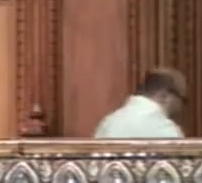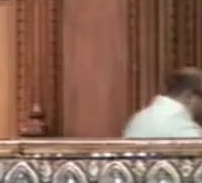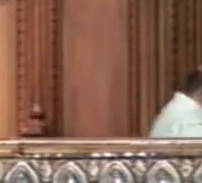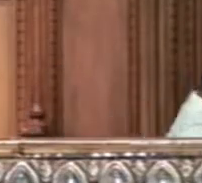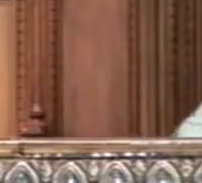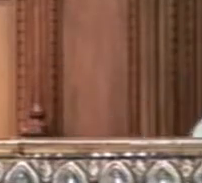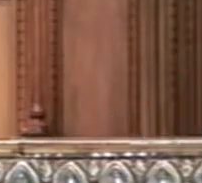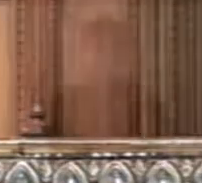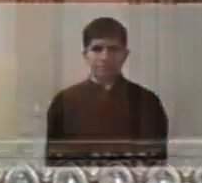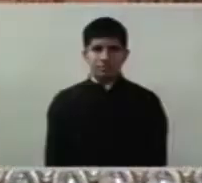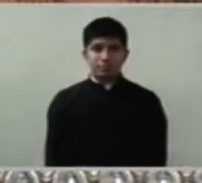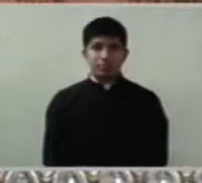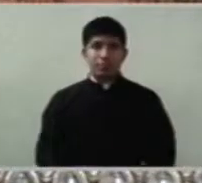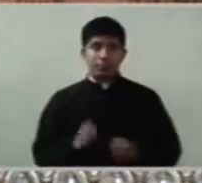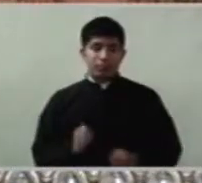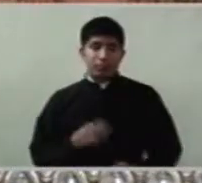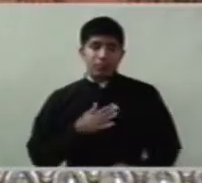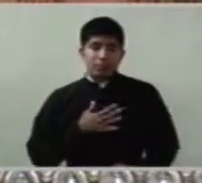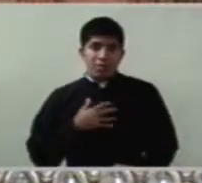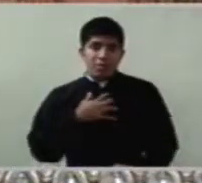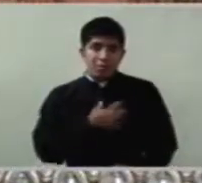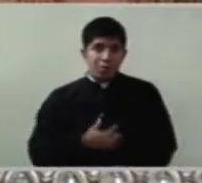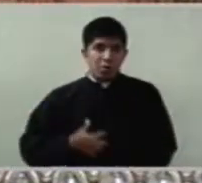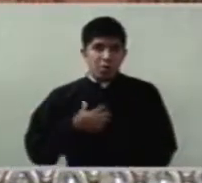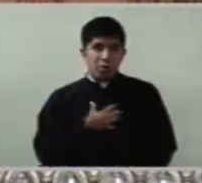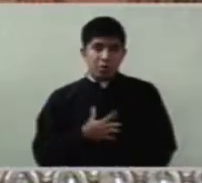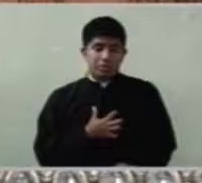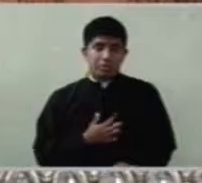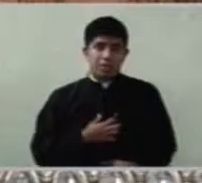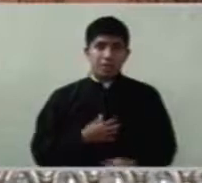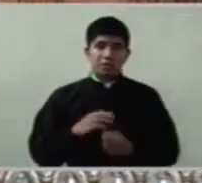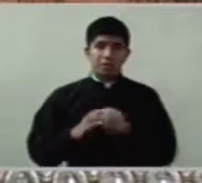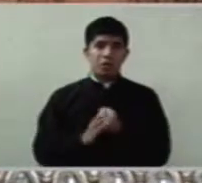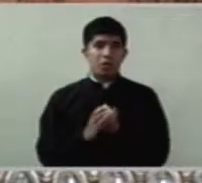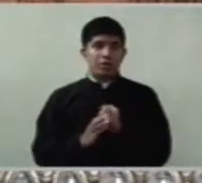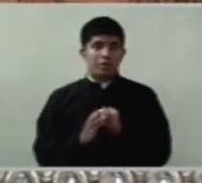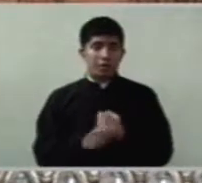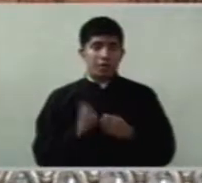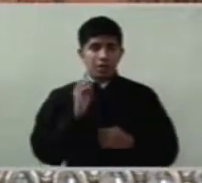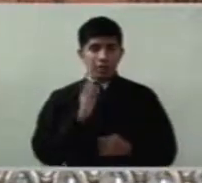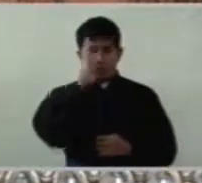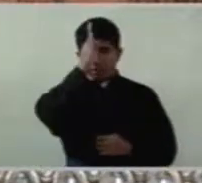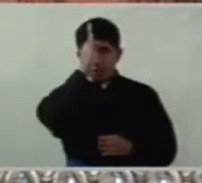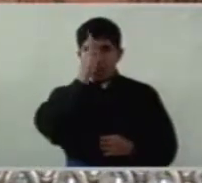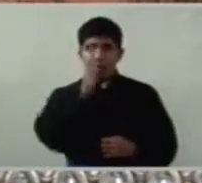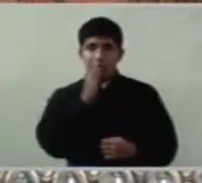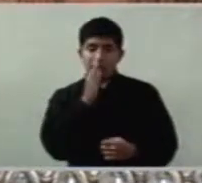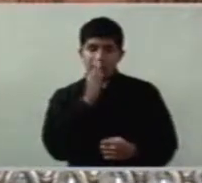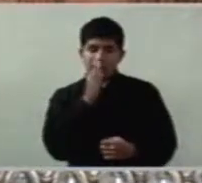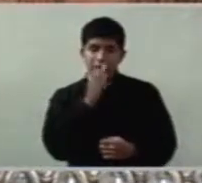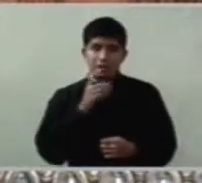Misa muy contento de celebrar esta Misa Dominical con ustedes.